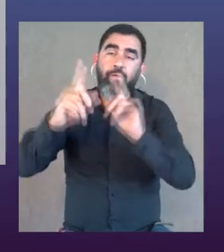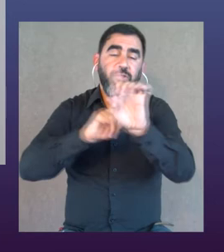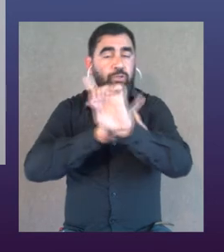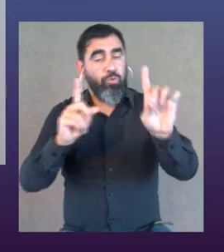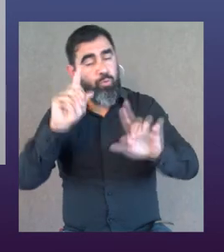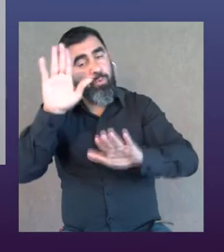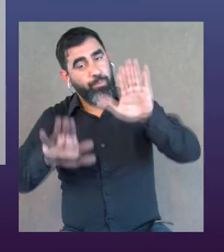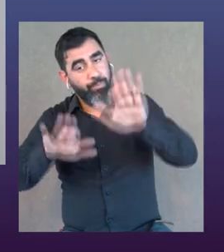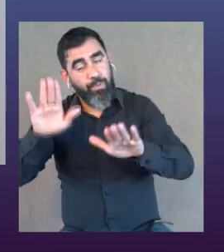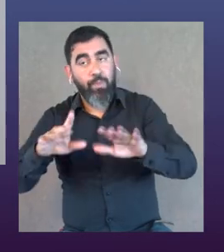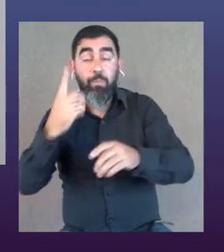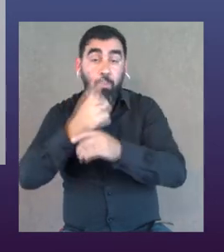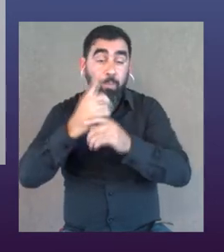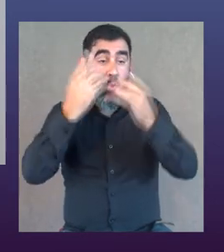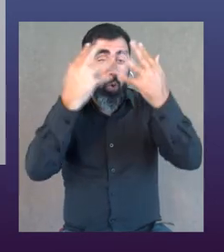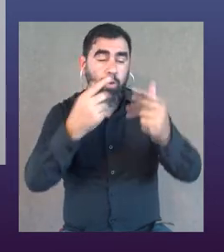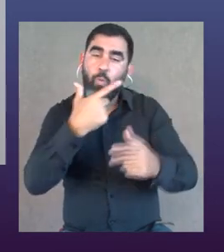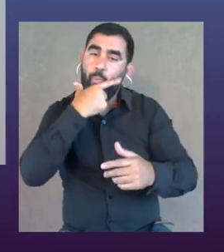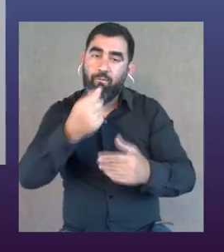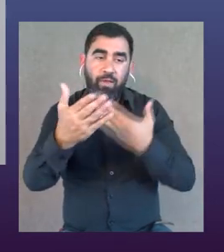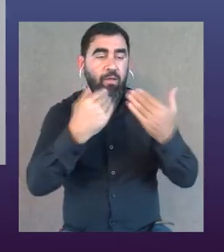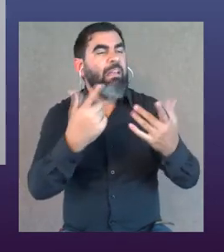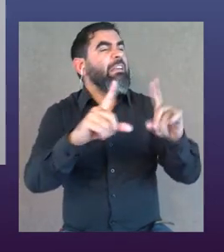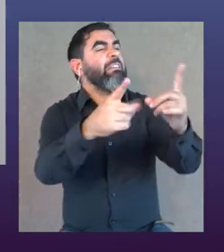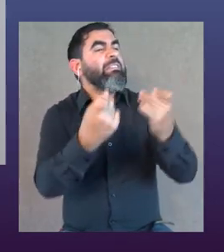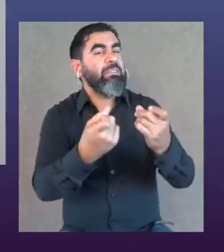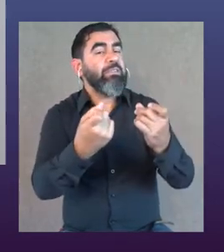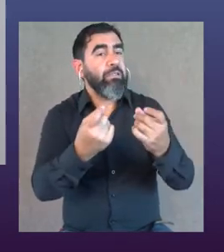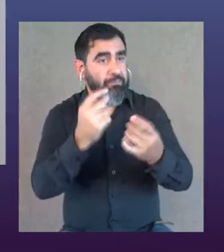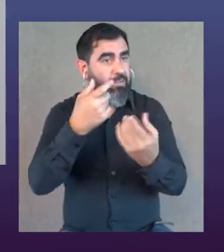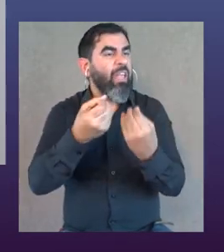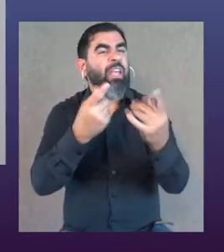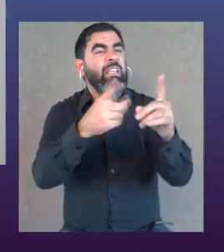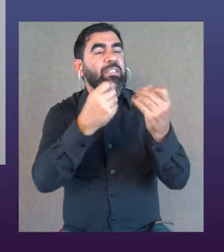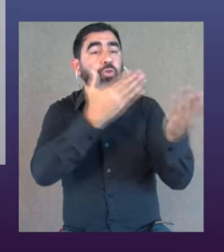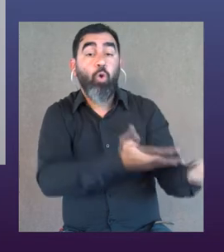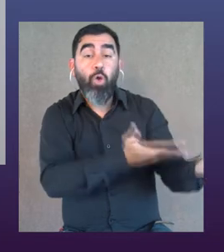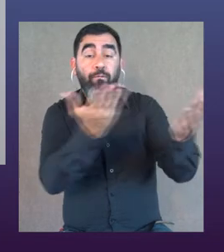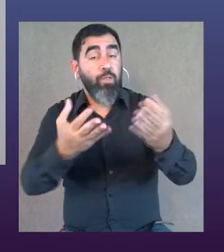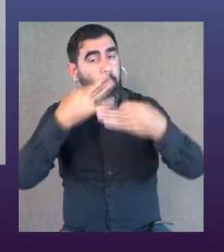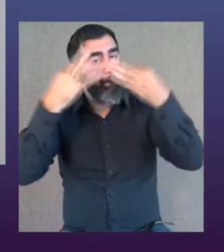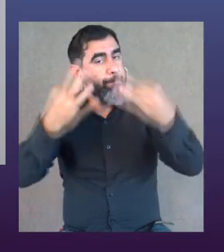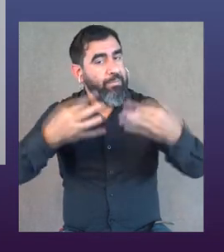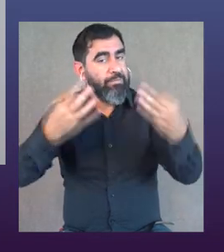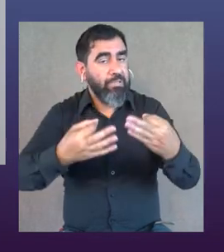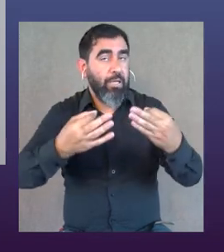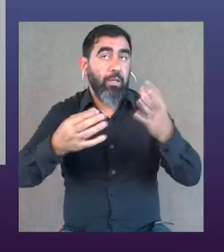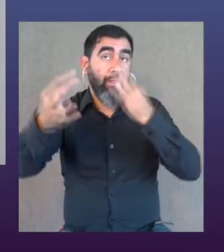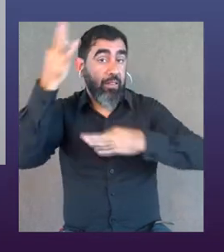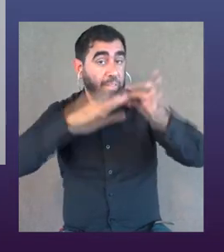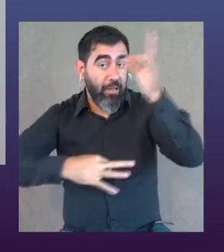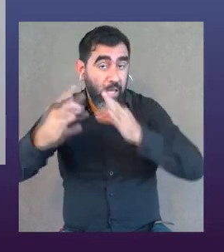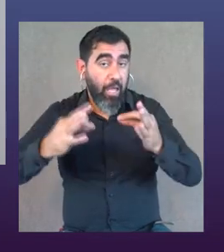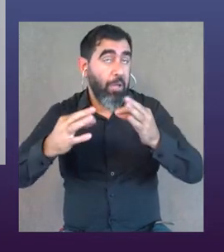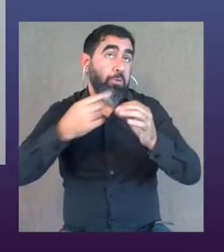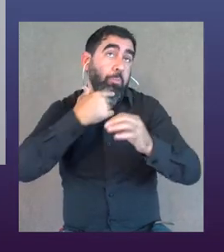organizados, que veces no, pero bueno, empezar por los que están organizados, que es más fácil, y decirle qué necesitan para hacer caso. O hacerles una invitación especial para